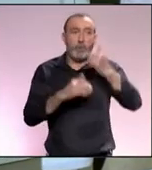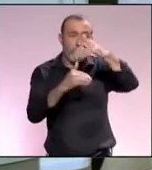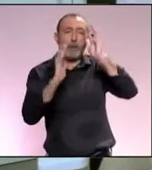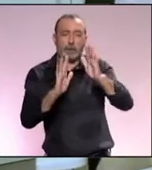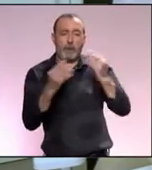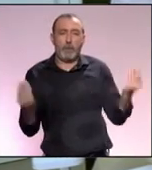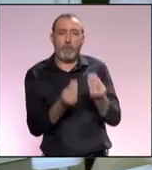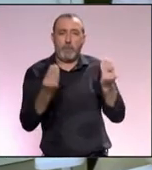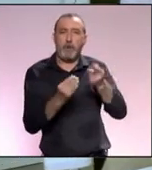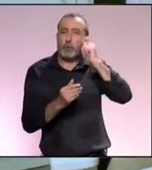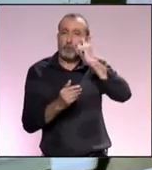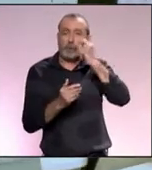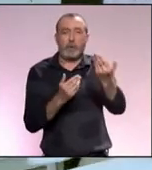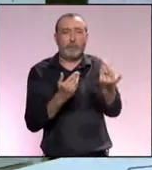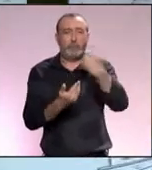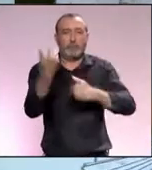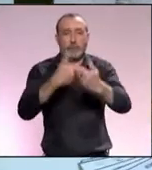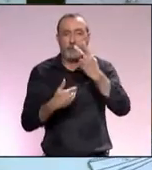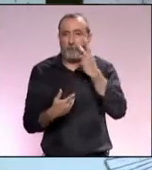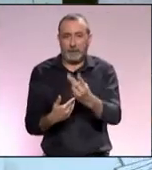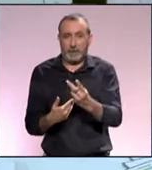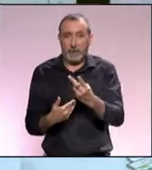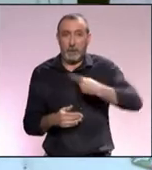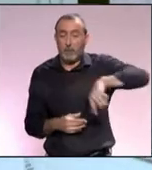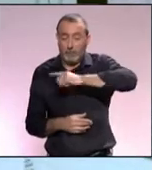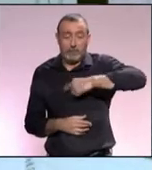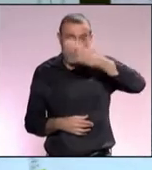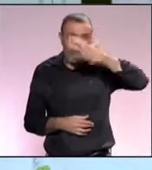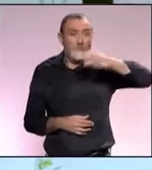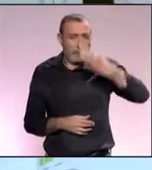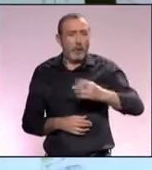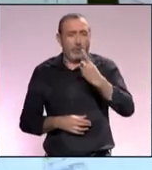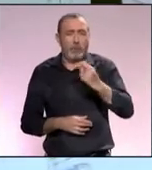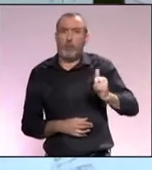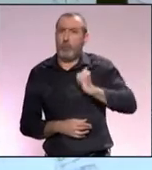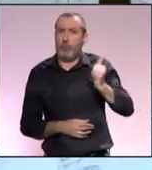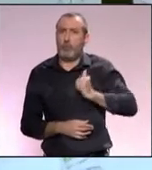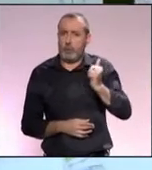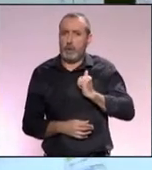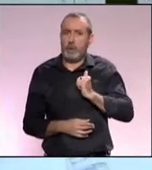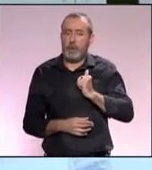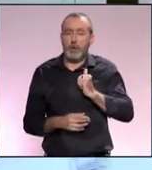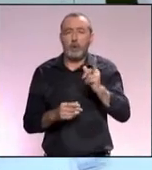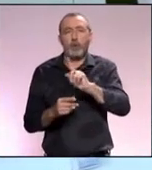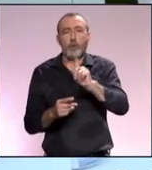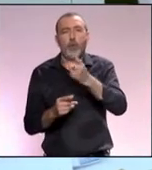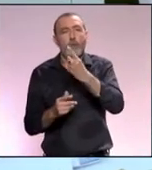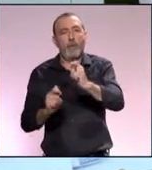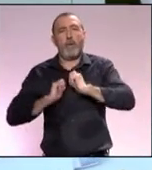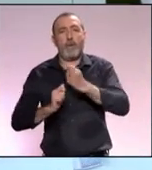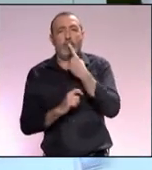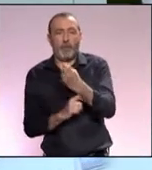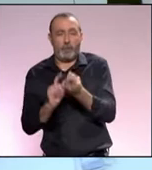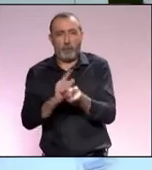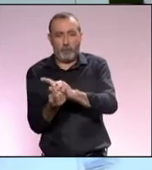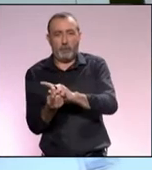mejor al turista que viene de aquí. Nosotros creemos que es una oportunidad más que una dificultad el